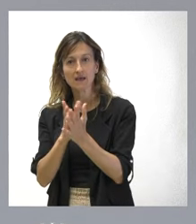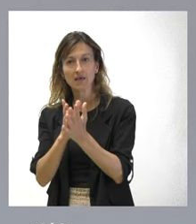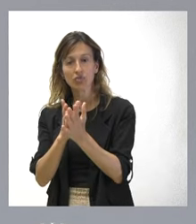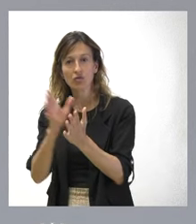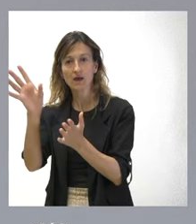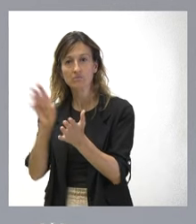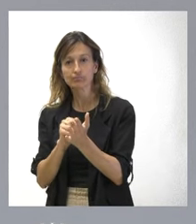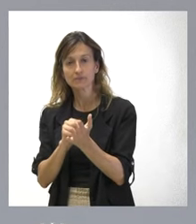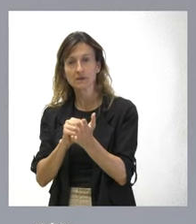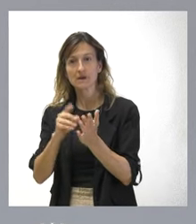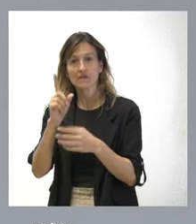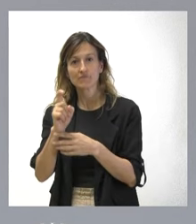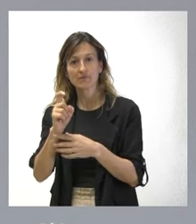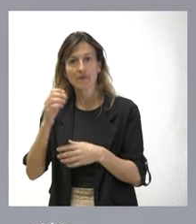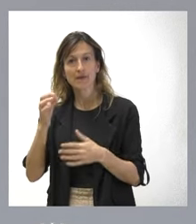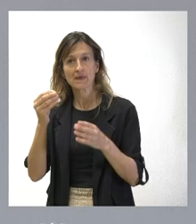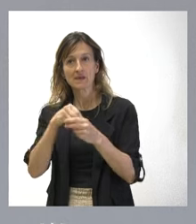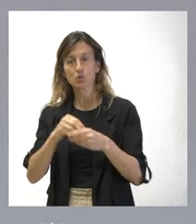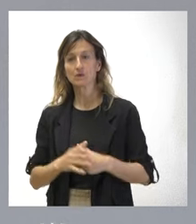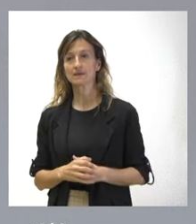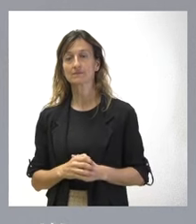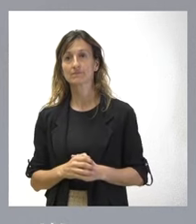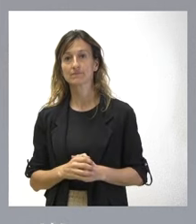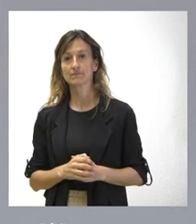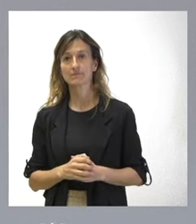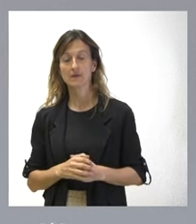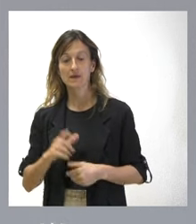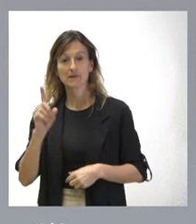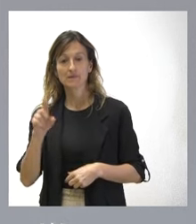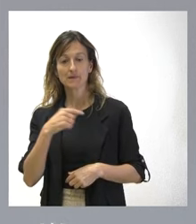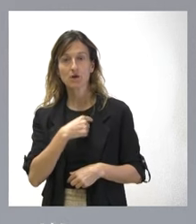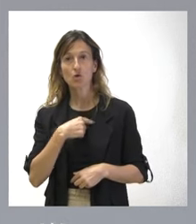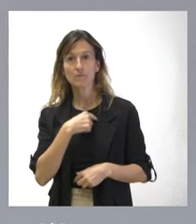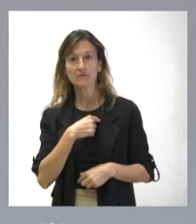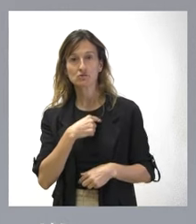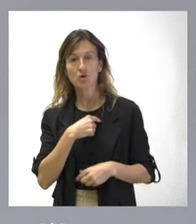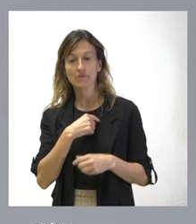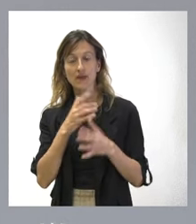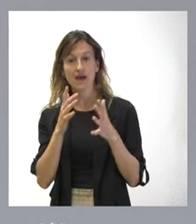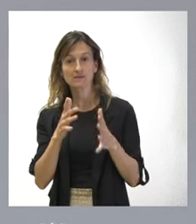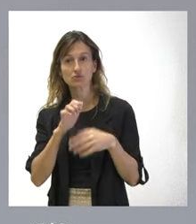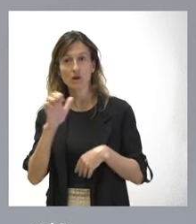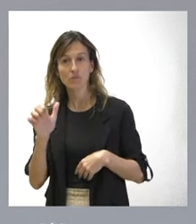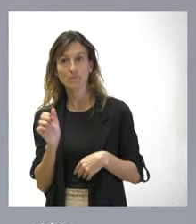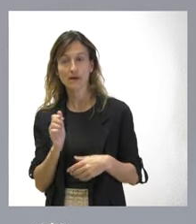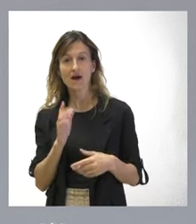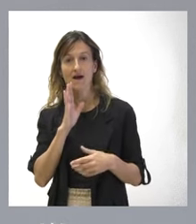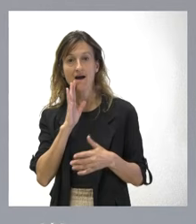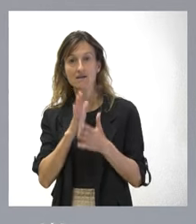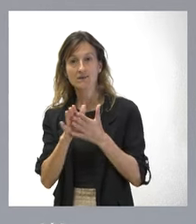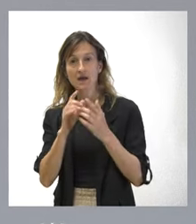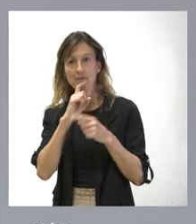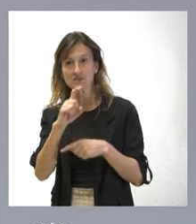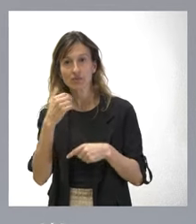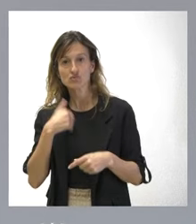incluir. Como también advirtió la Comisión de Venencia, asesora europea que les he comentado.